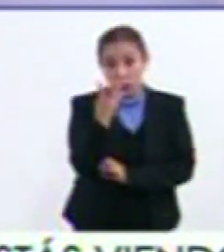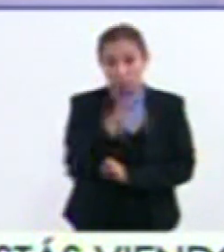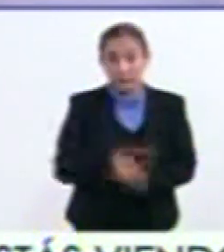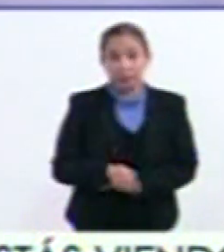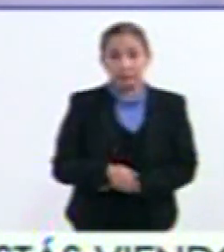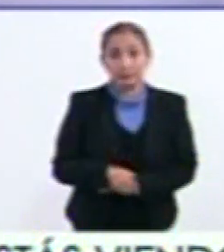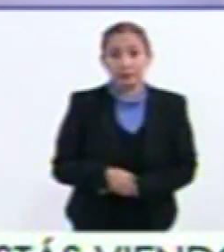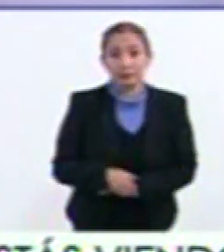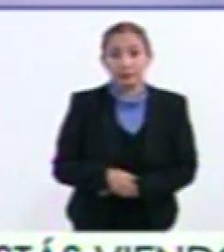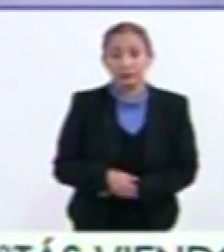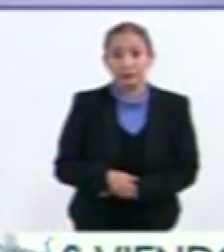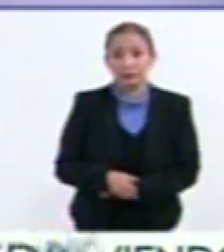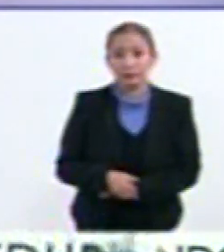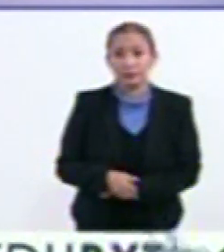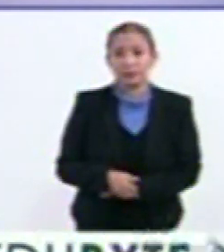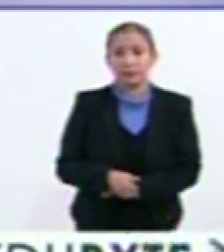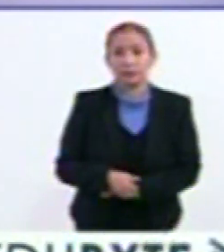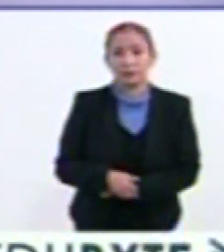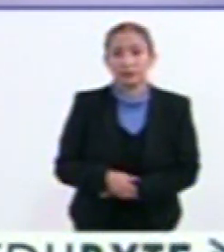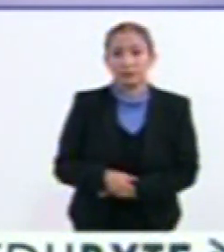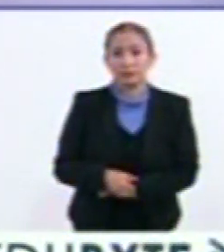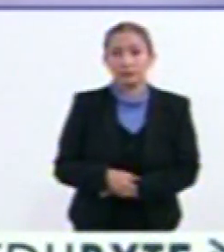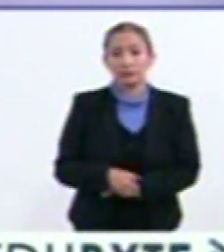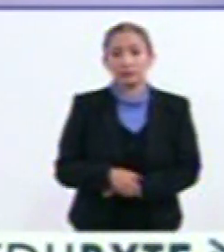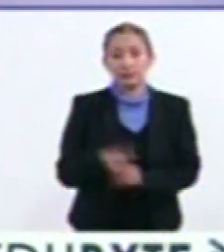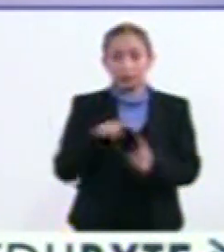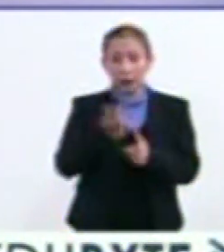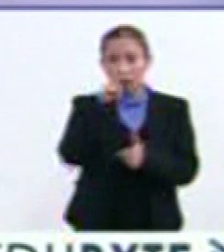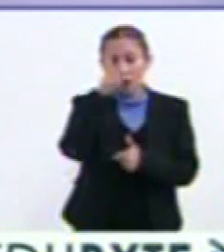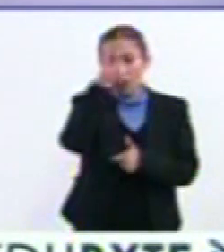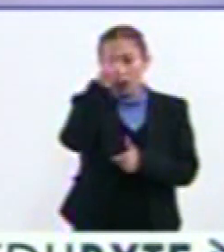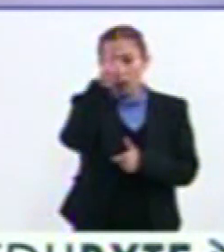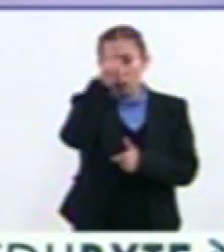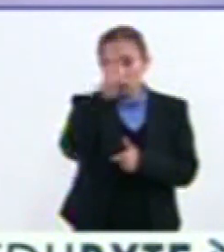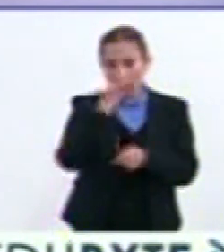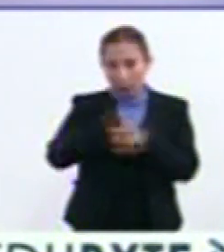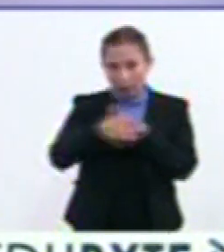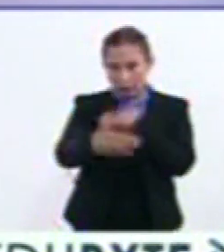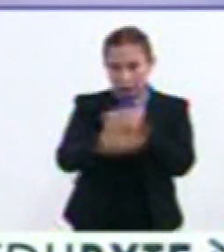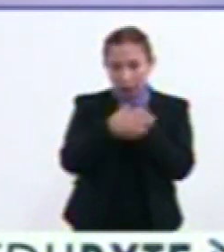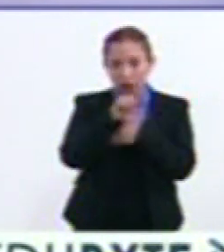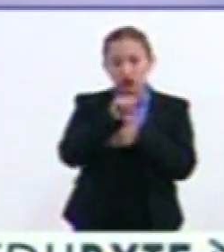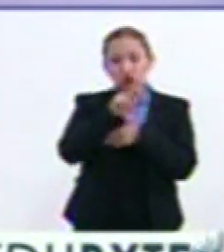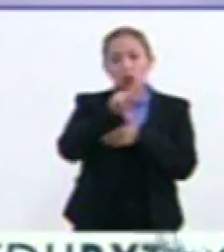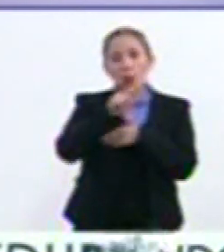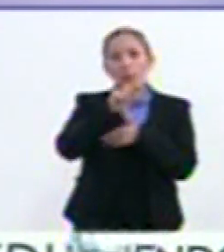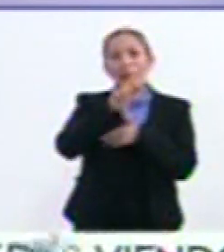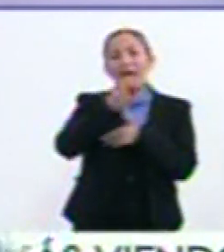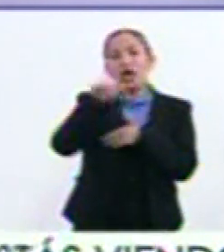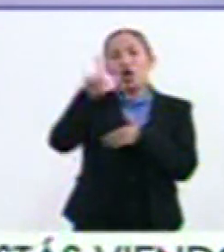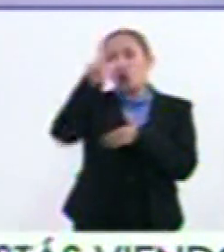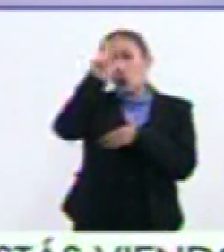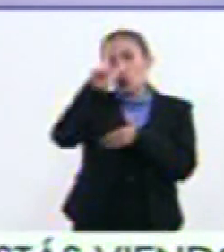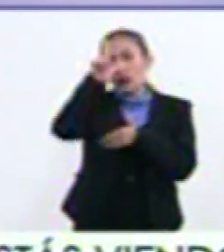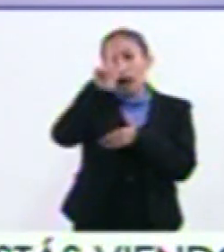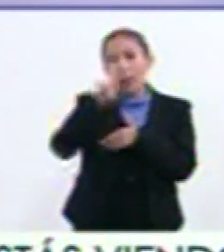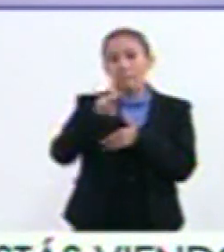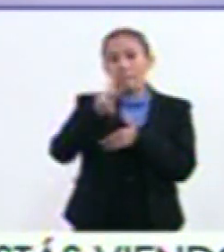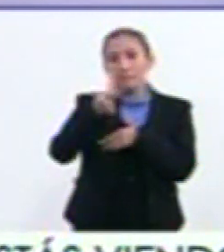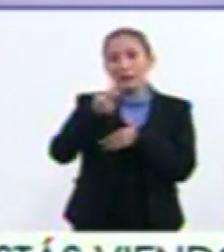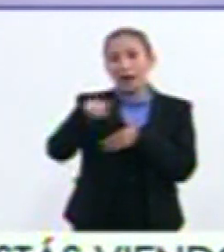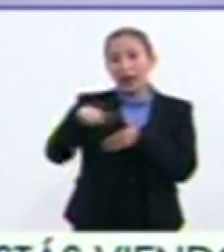Fue la luna más cerca Superluna La superluna, que está en perigeo